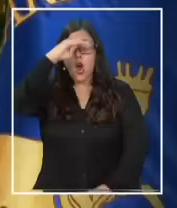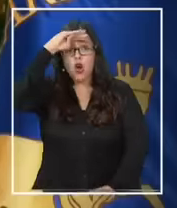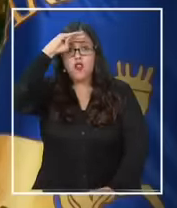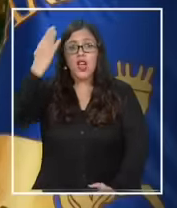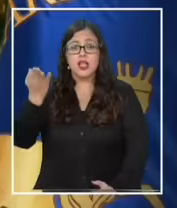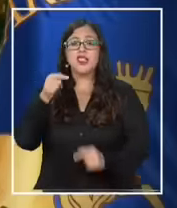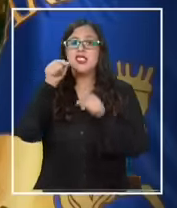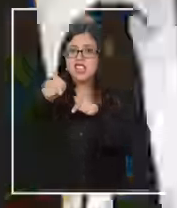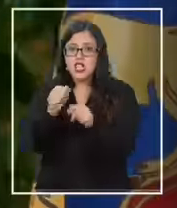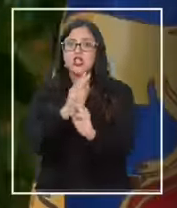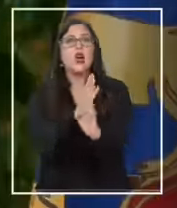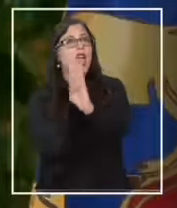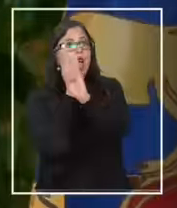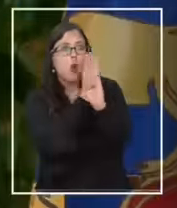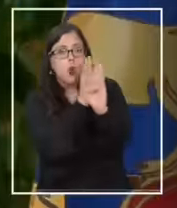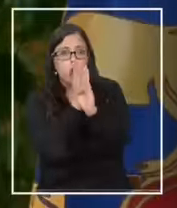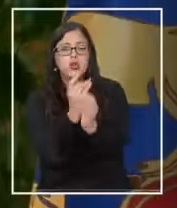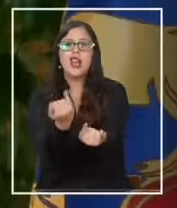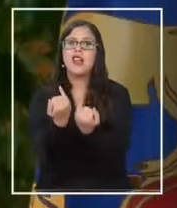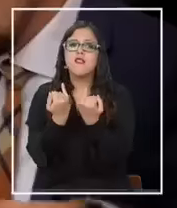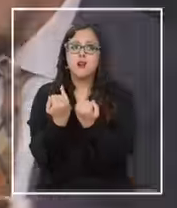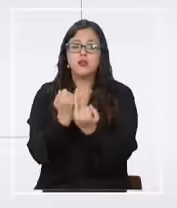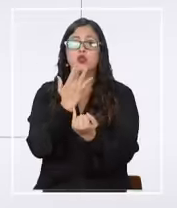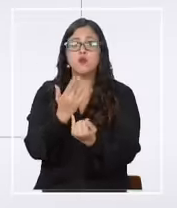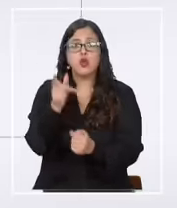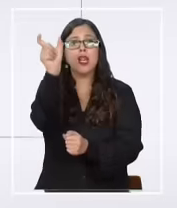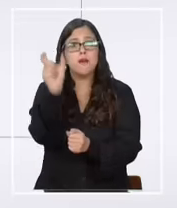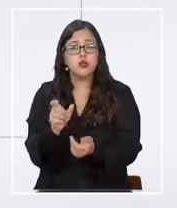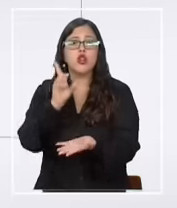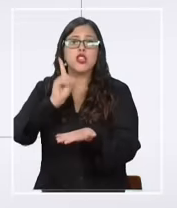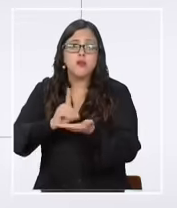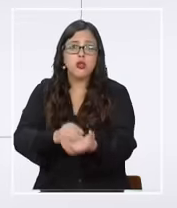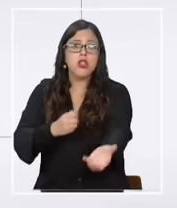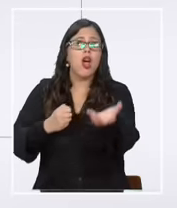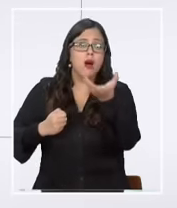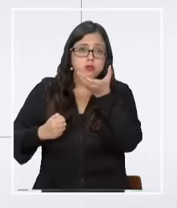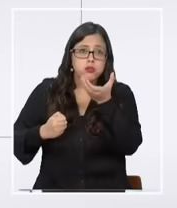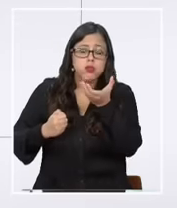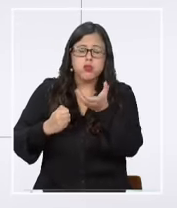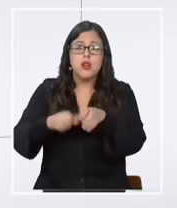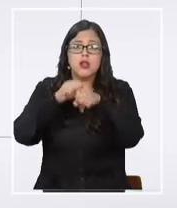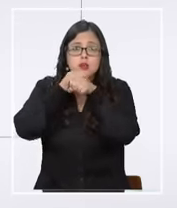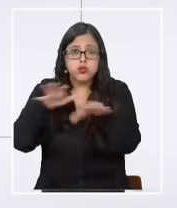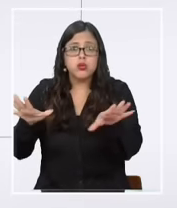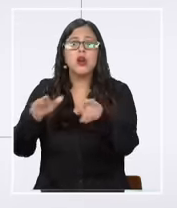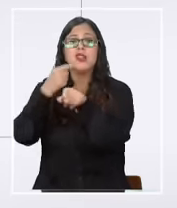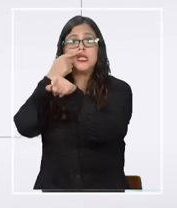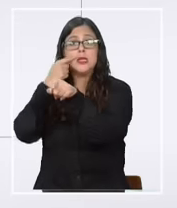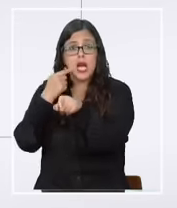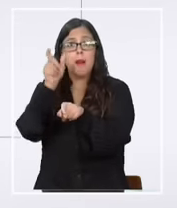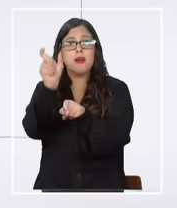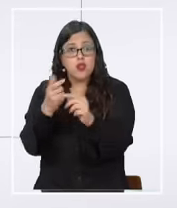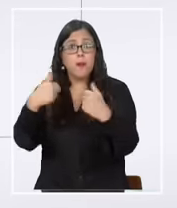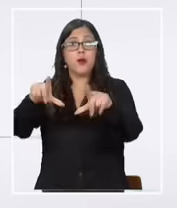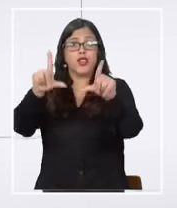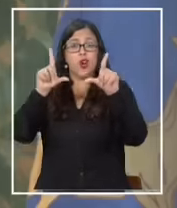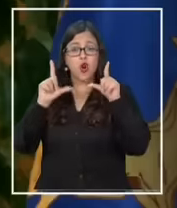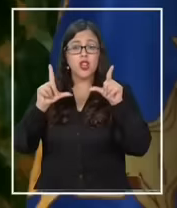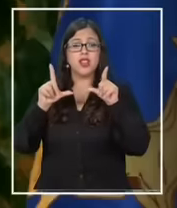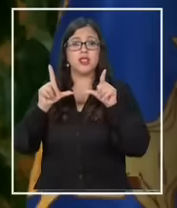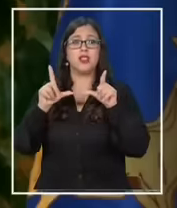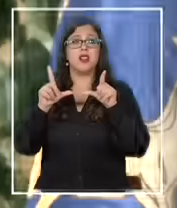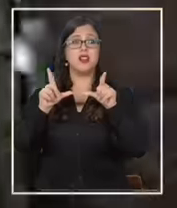pero eso es ocultar información porque el diputado grabó y entregó a los medios y por lo tanto él el protagonista de ese